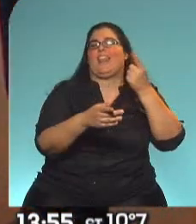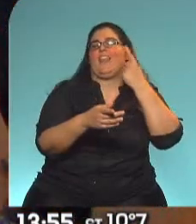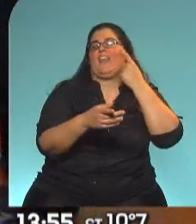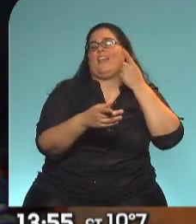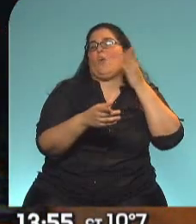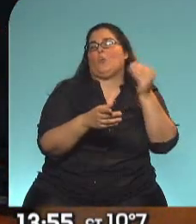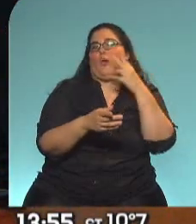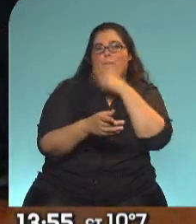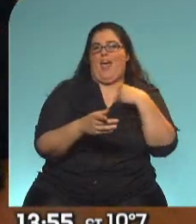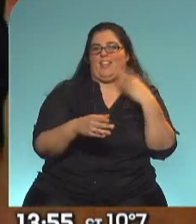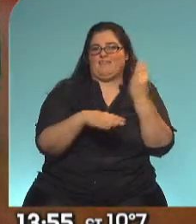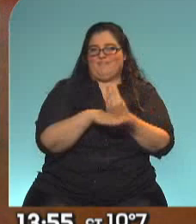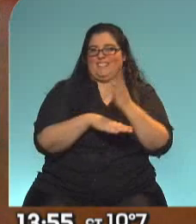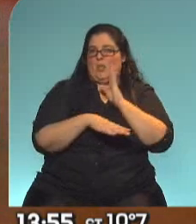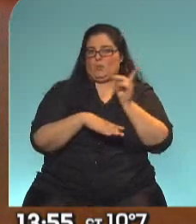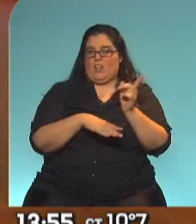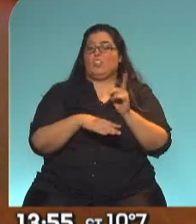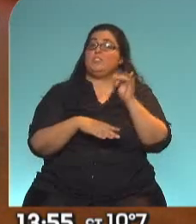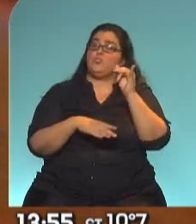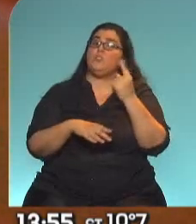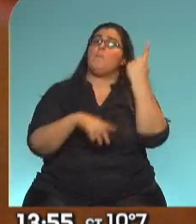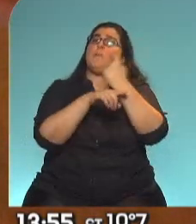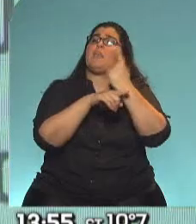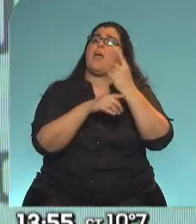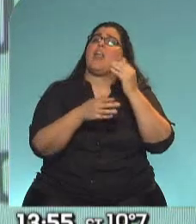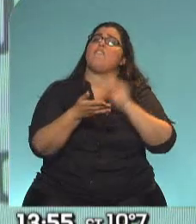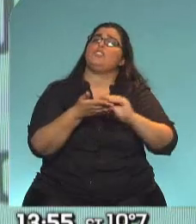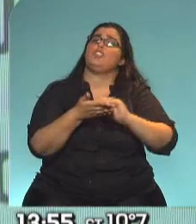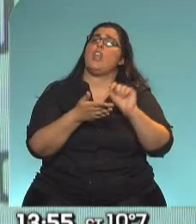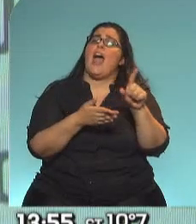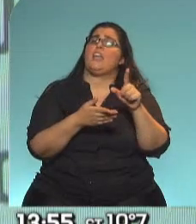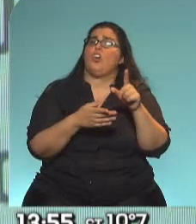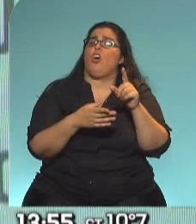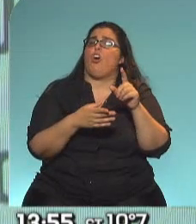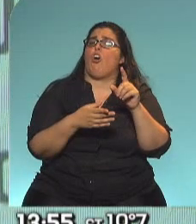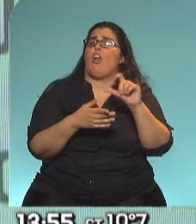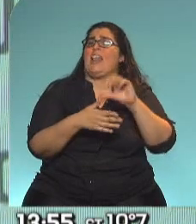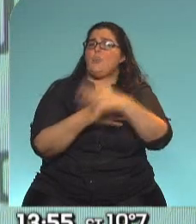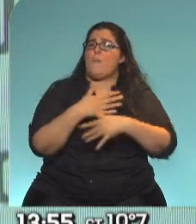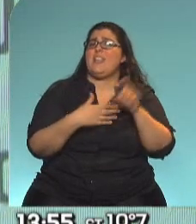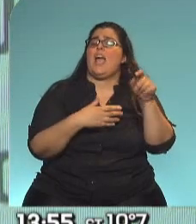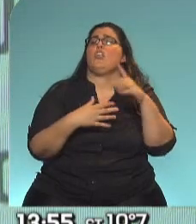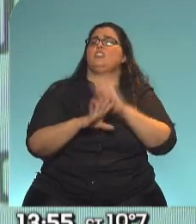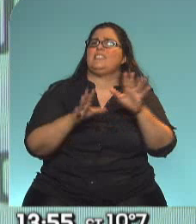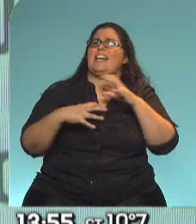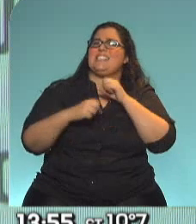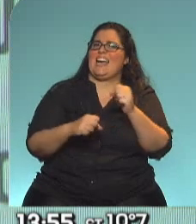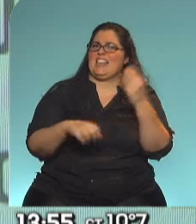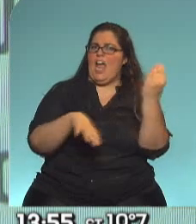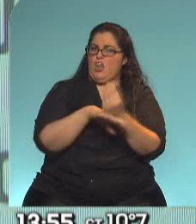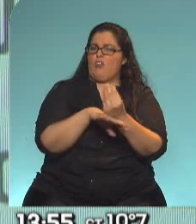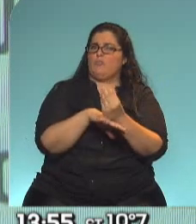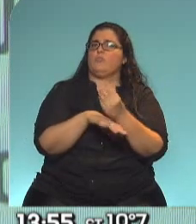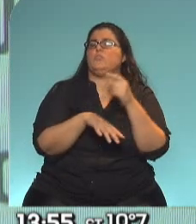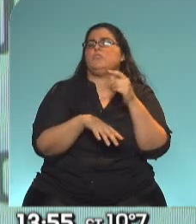funcionario de origen latinoamericano que se desempeña como secretario de Seguridad Nacional, ya había sido adjunto, es